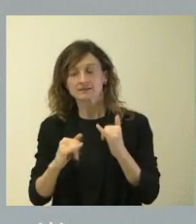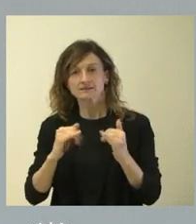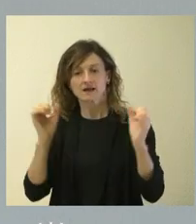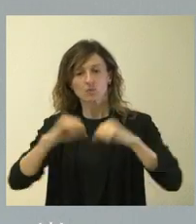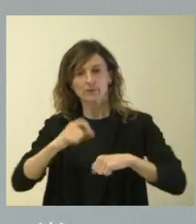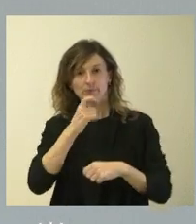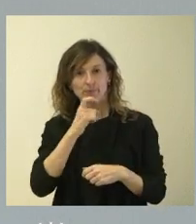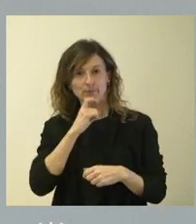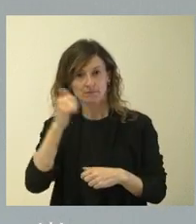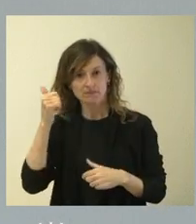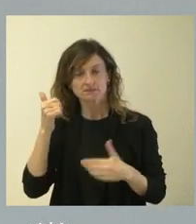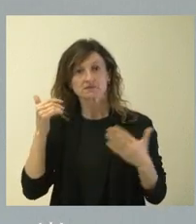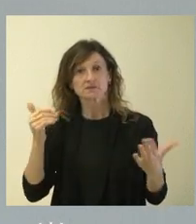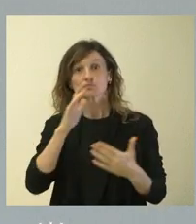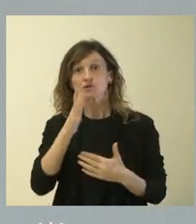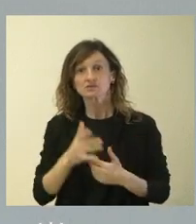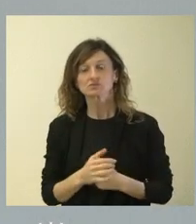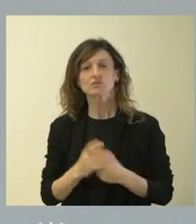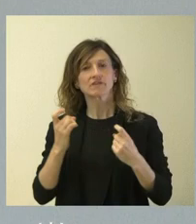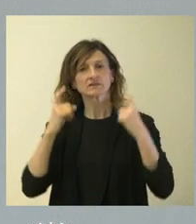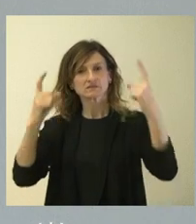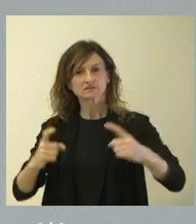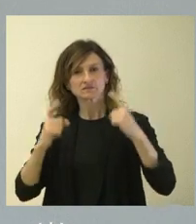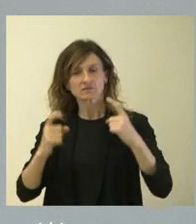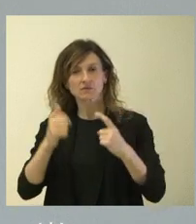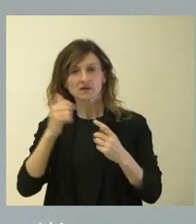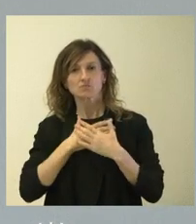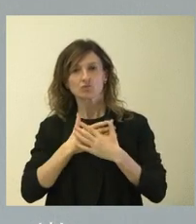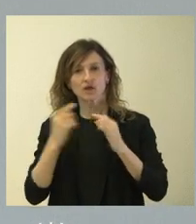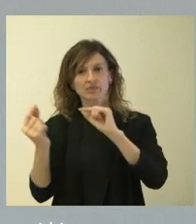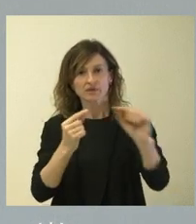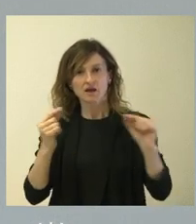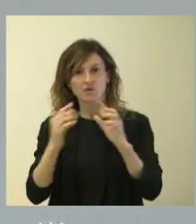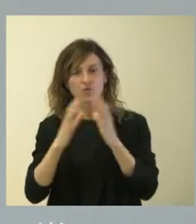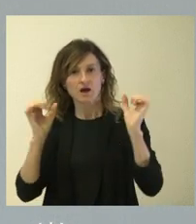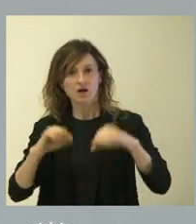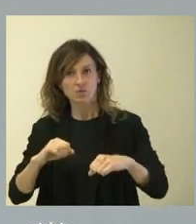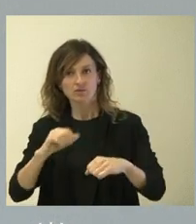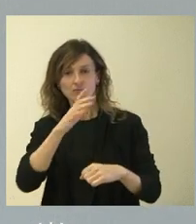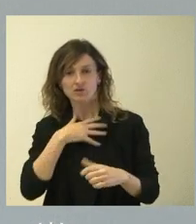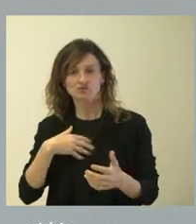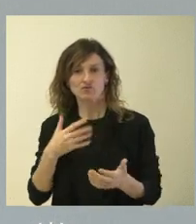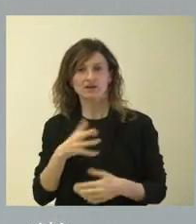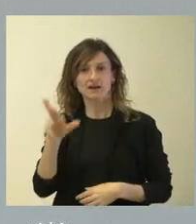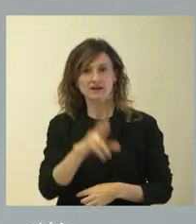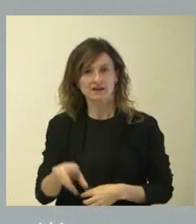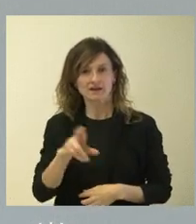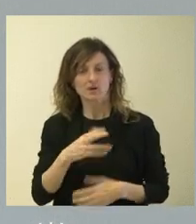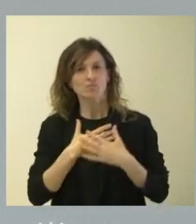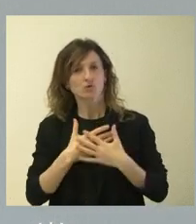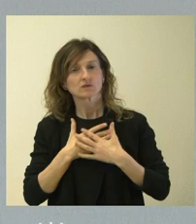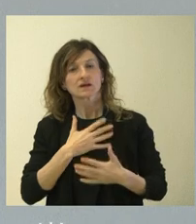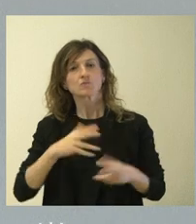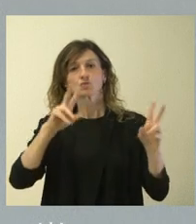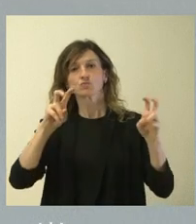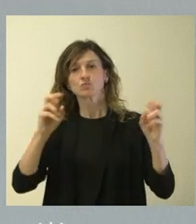más difíciles, pero precisamente por eso hace falta más esfuerzo y más voluntad de diálogo y de acuerdo. Y eso es lo que nosotros desde aquí reiteramos, nuestra voluntad de intentar llegar a